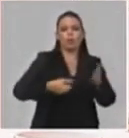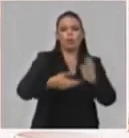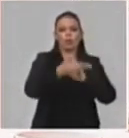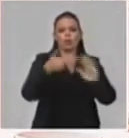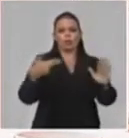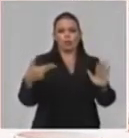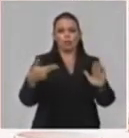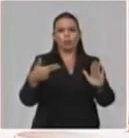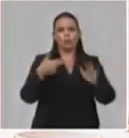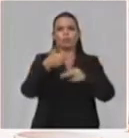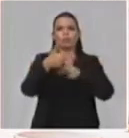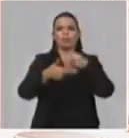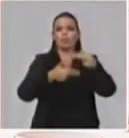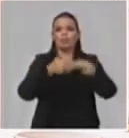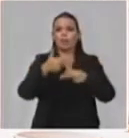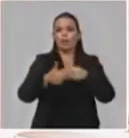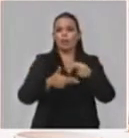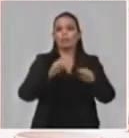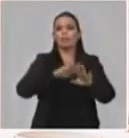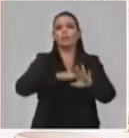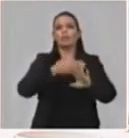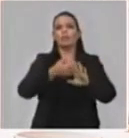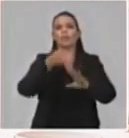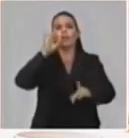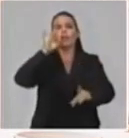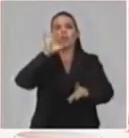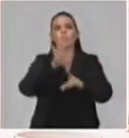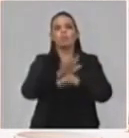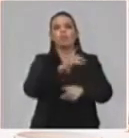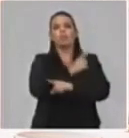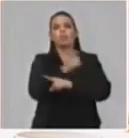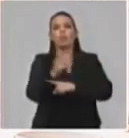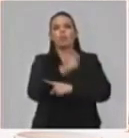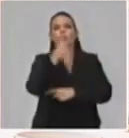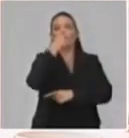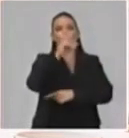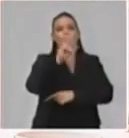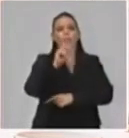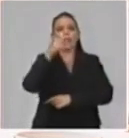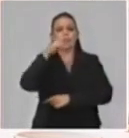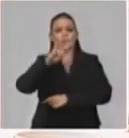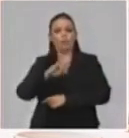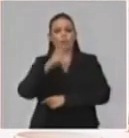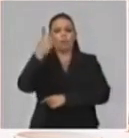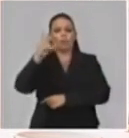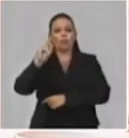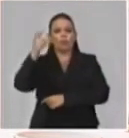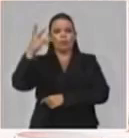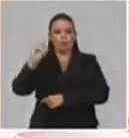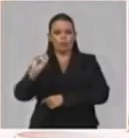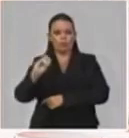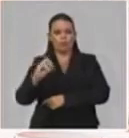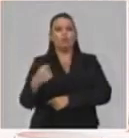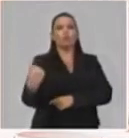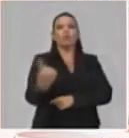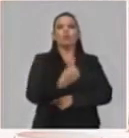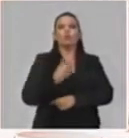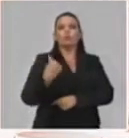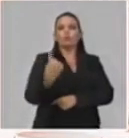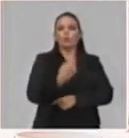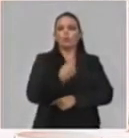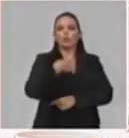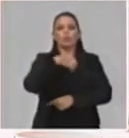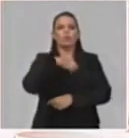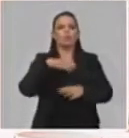desarrollarán una vez reiniciado el curso escolar 2019-2020, nosotros dedicamos varios espacios para